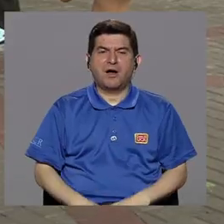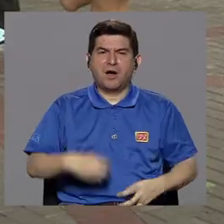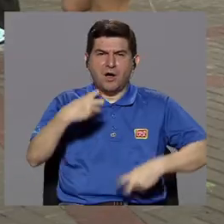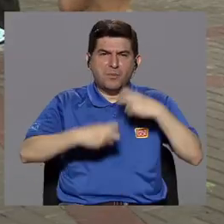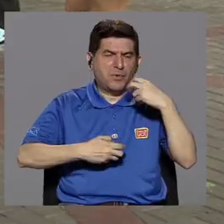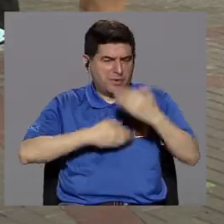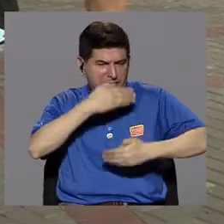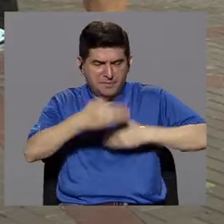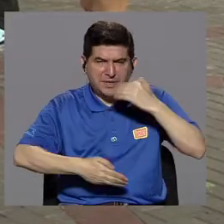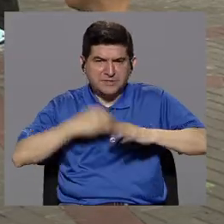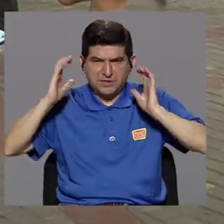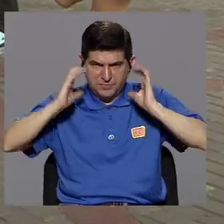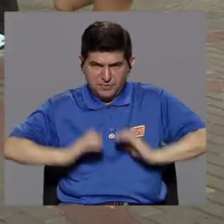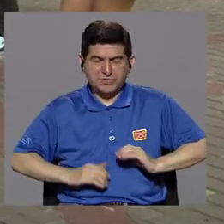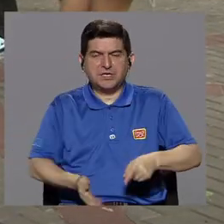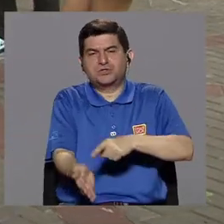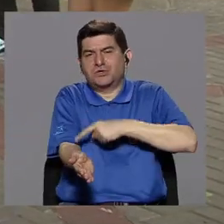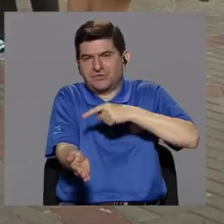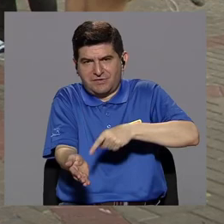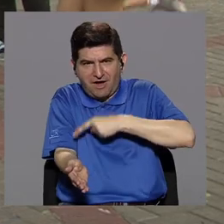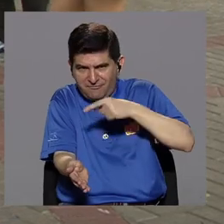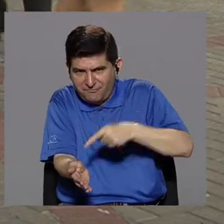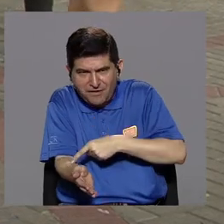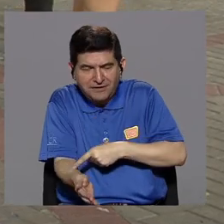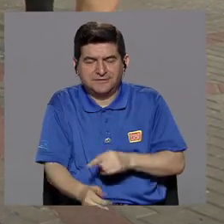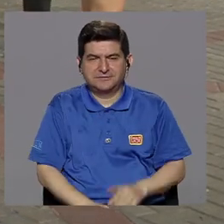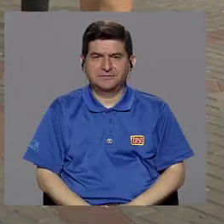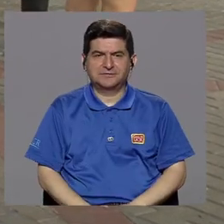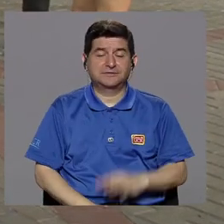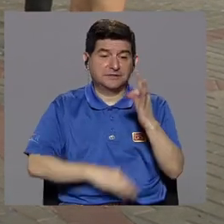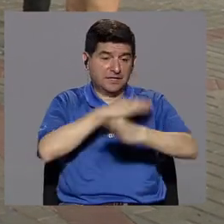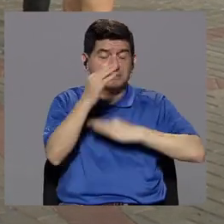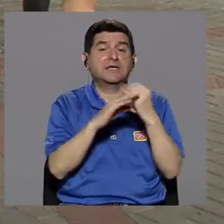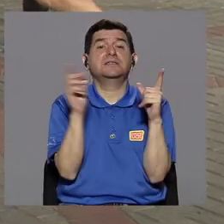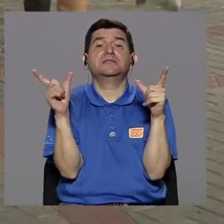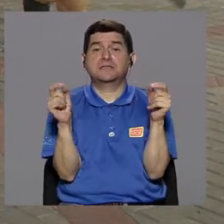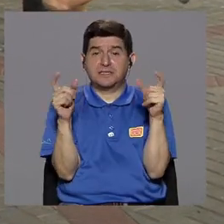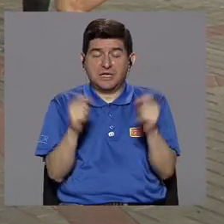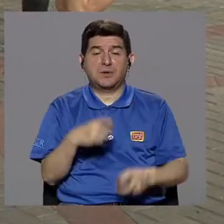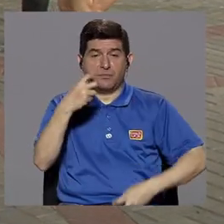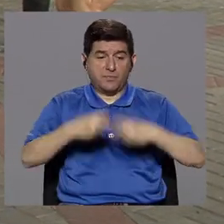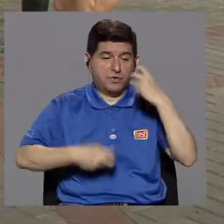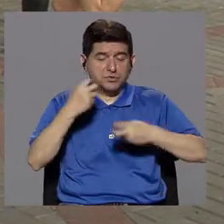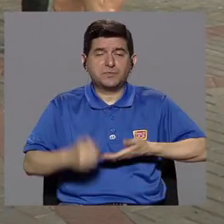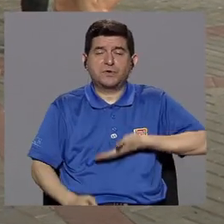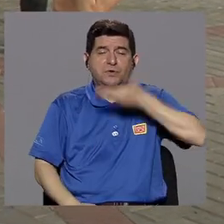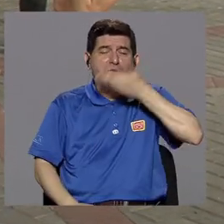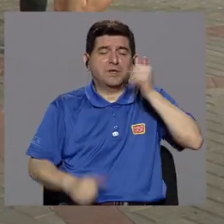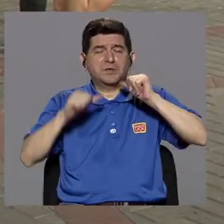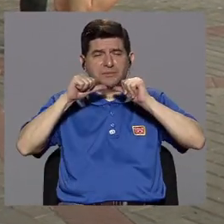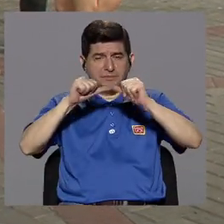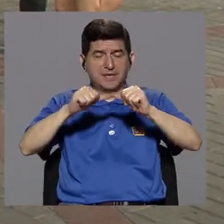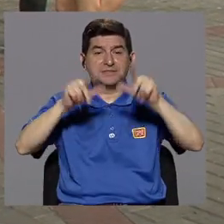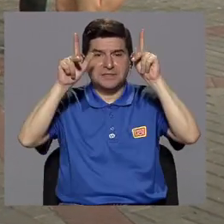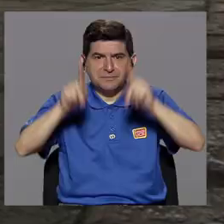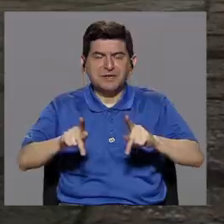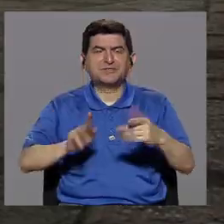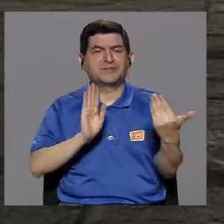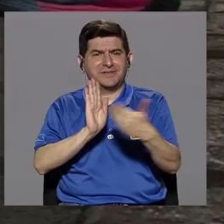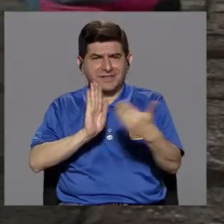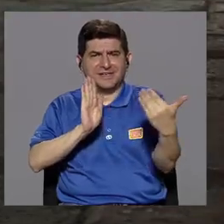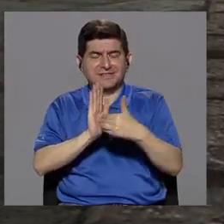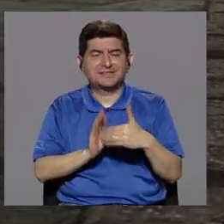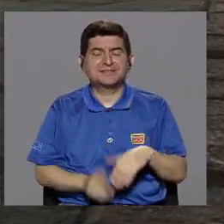problemas metabólicos, diabetes, incluso algunos tipos de cáncer, problemas respiratorios crónicos, etc. Personas que estén